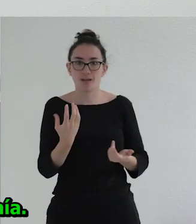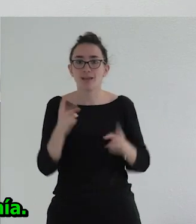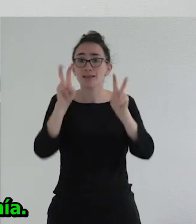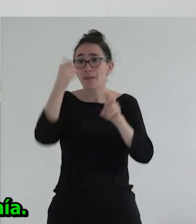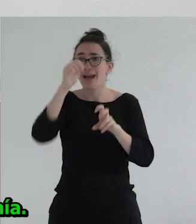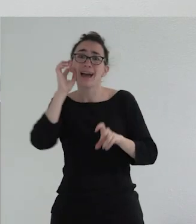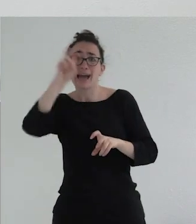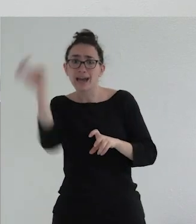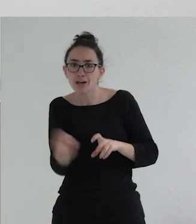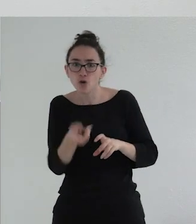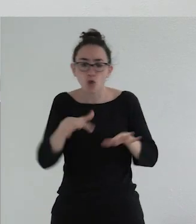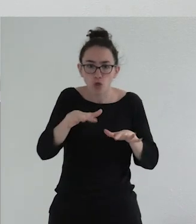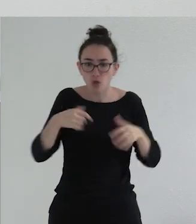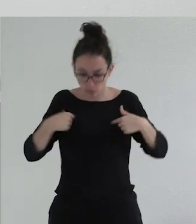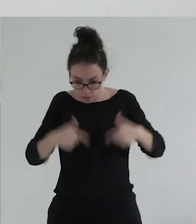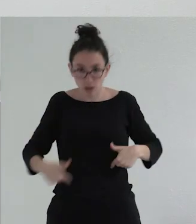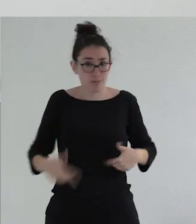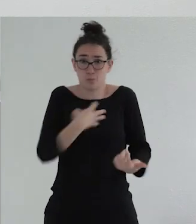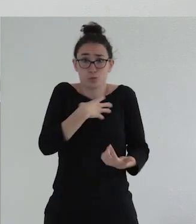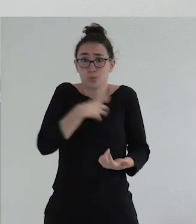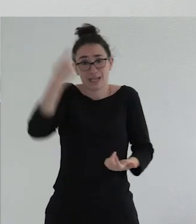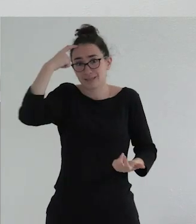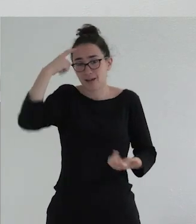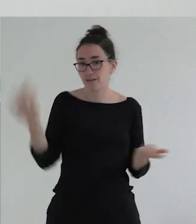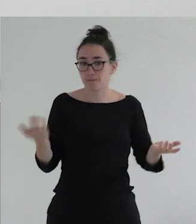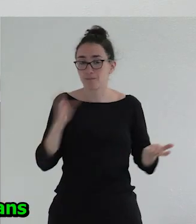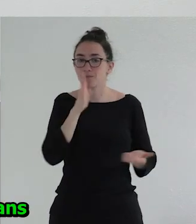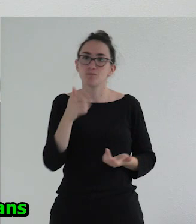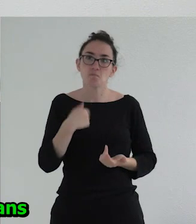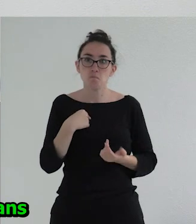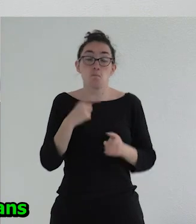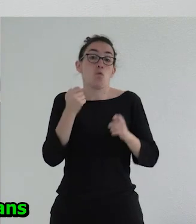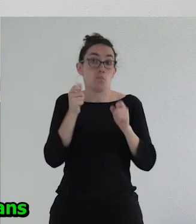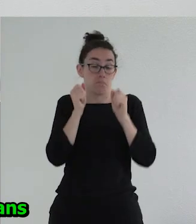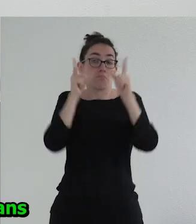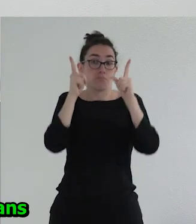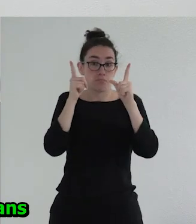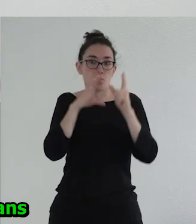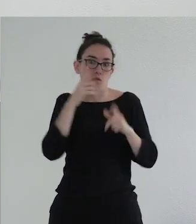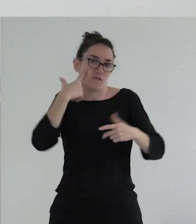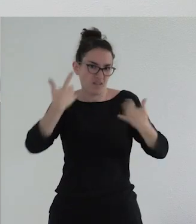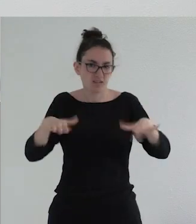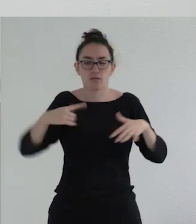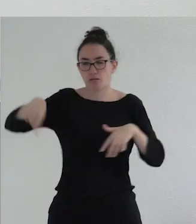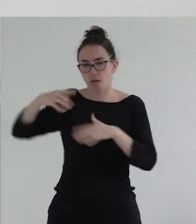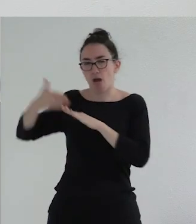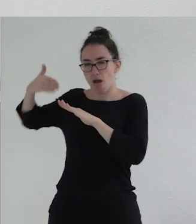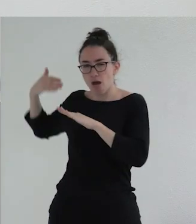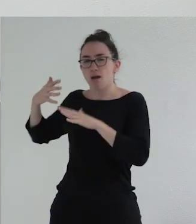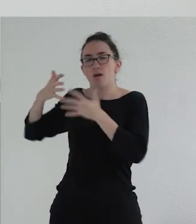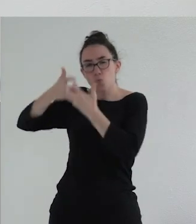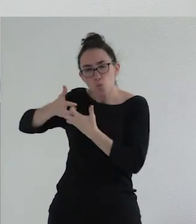ningún lugar de la anatomía entonces a mí me sorprende que a pesar de haber un campo muy abonado de luchas trans que estaban